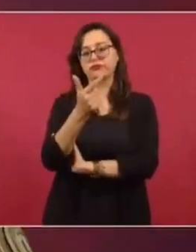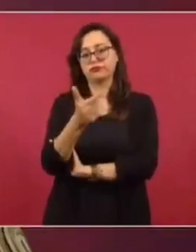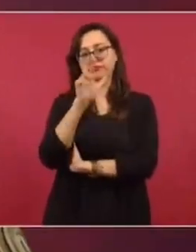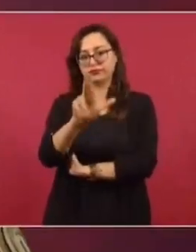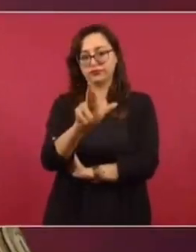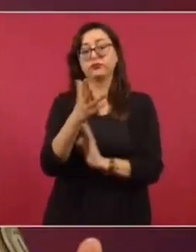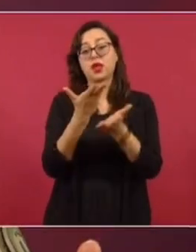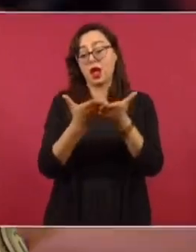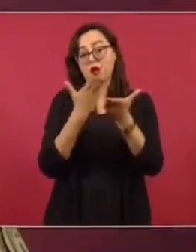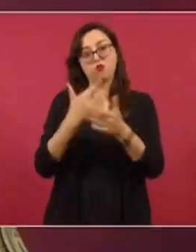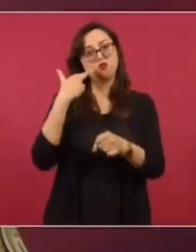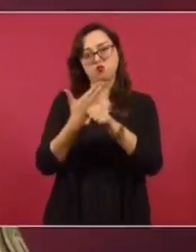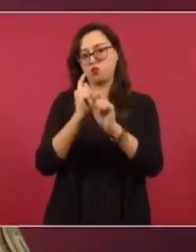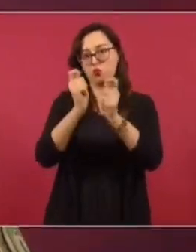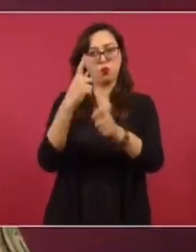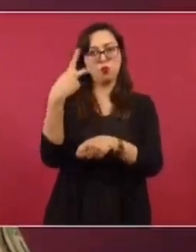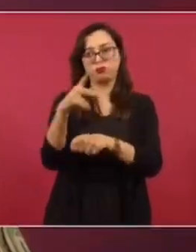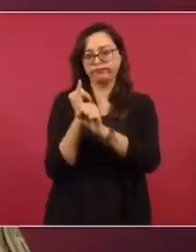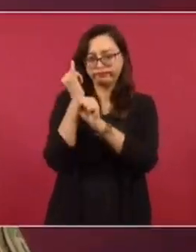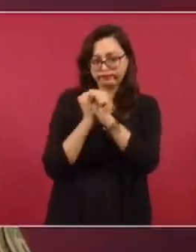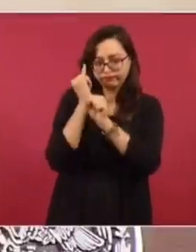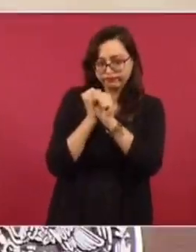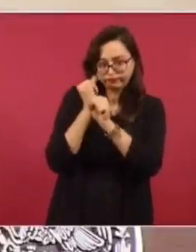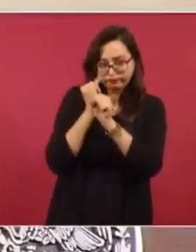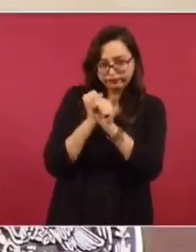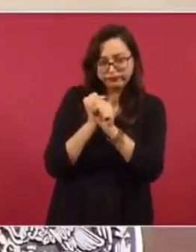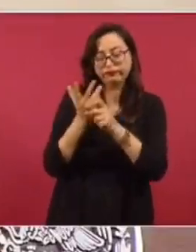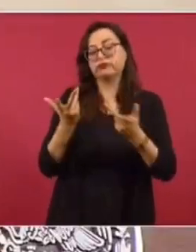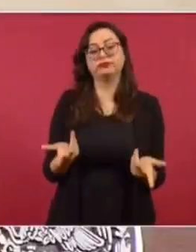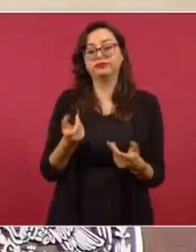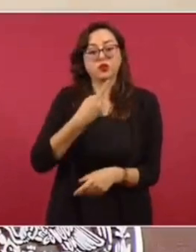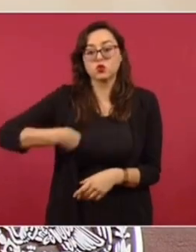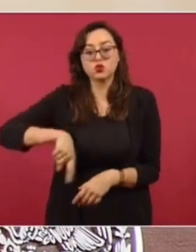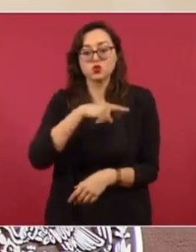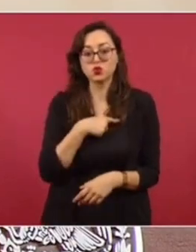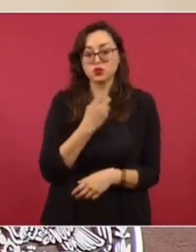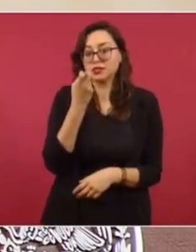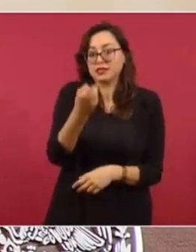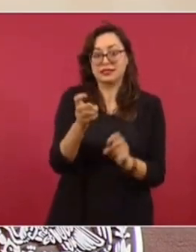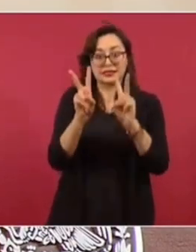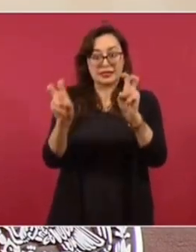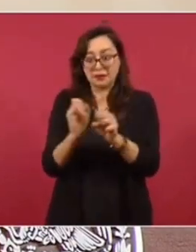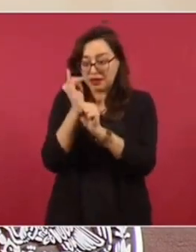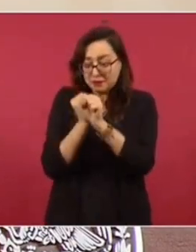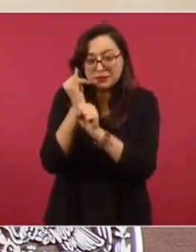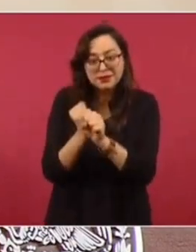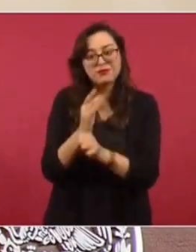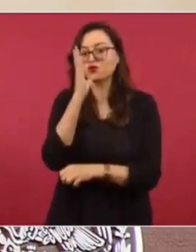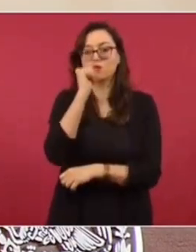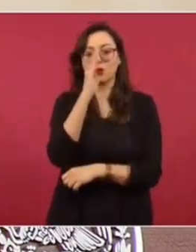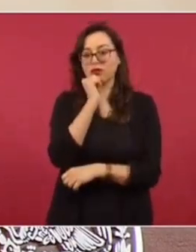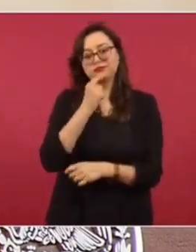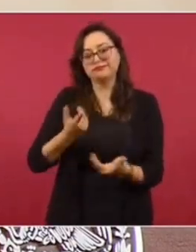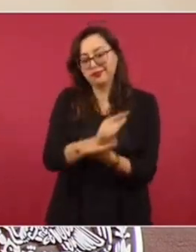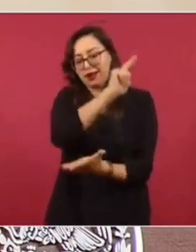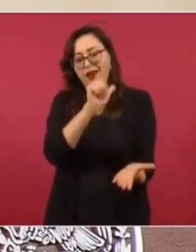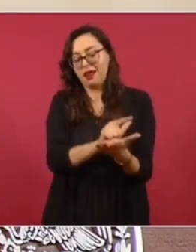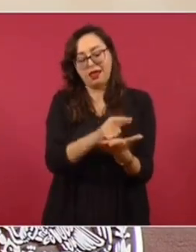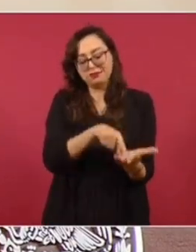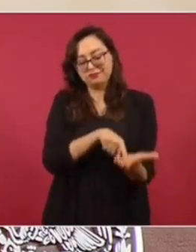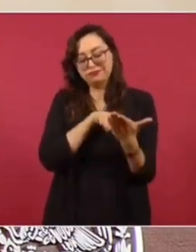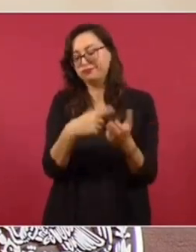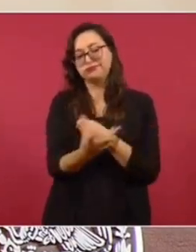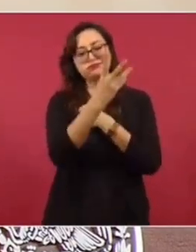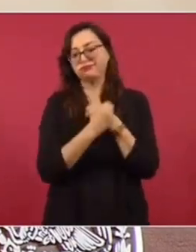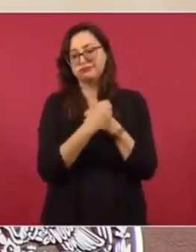ellos están llevando a cabo todo el trabajo de investigación. Nosotros no podemos llevar a cabo investigación, no nos lo permite la ley, pero sí todo lo que nosotros